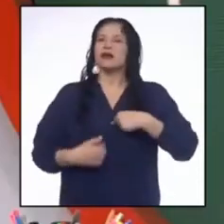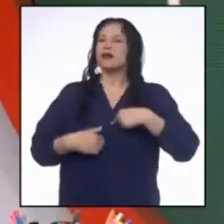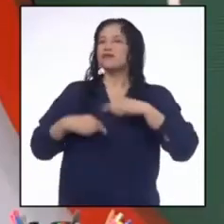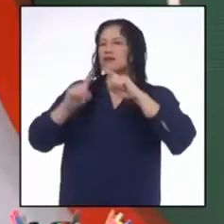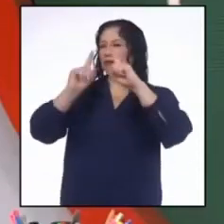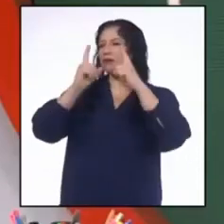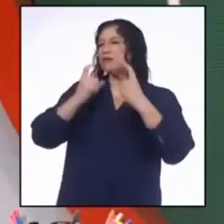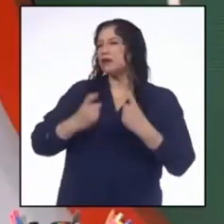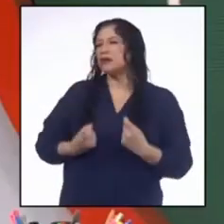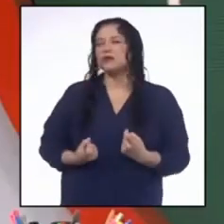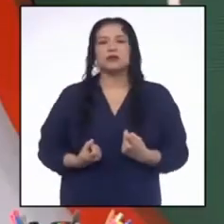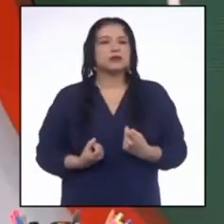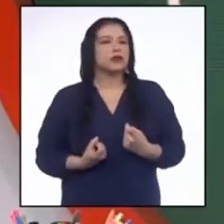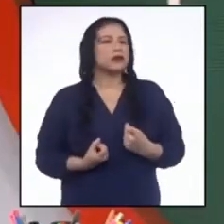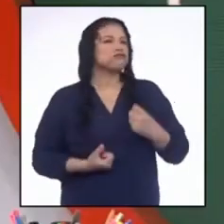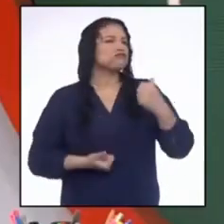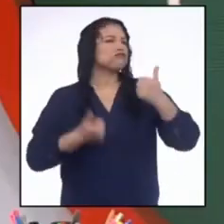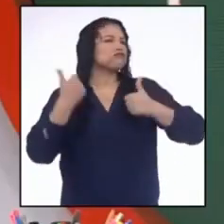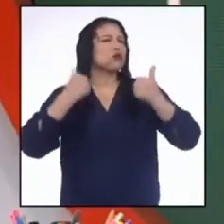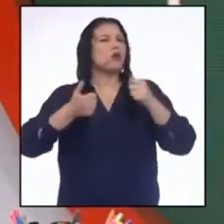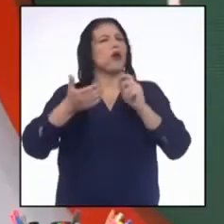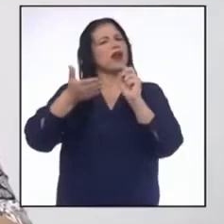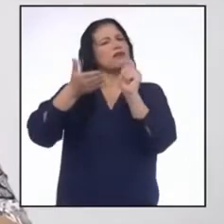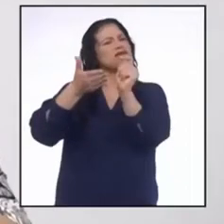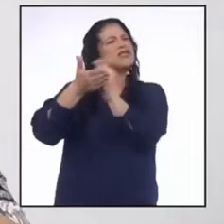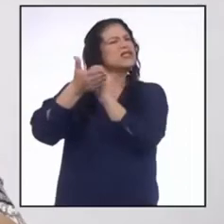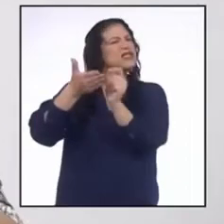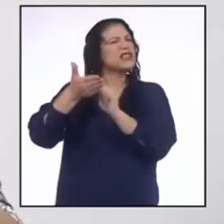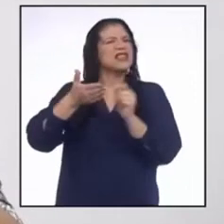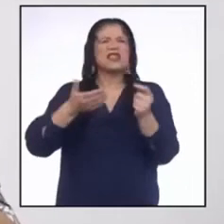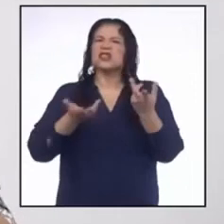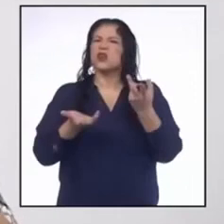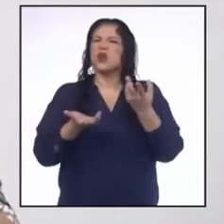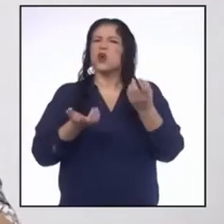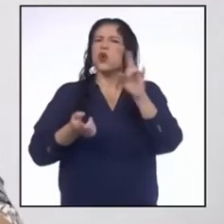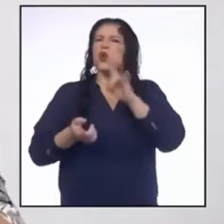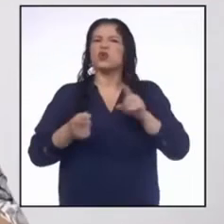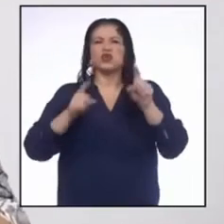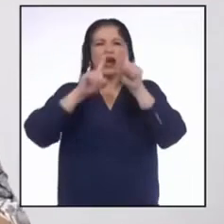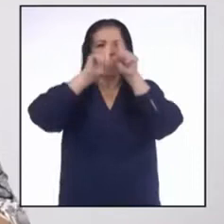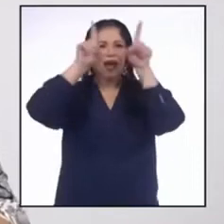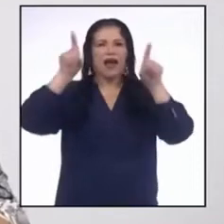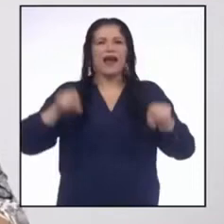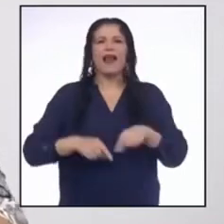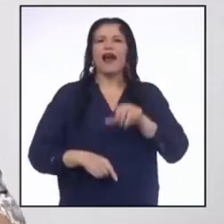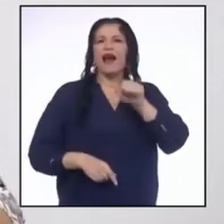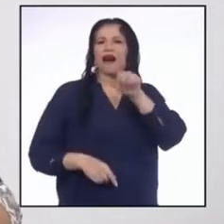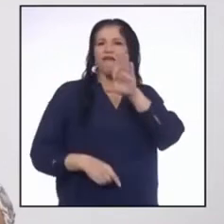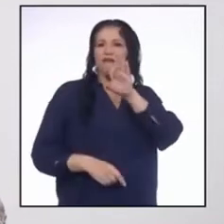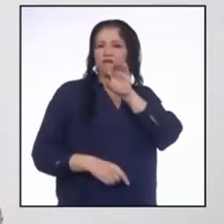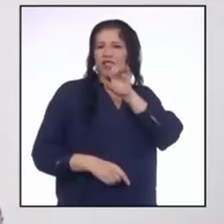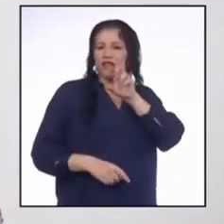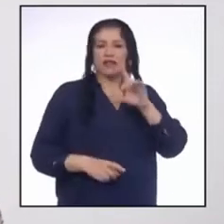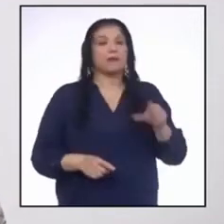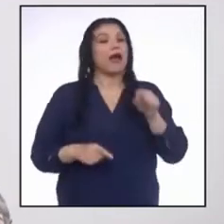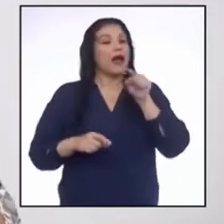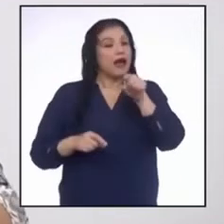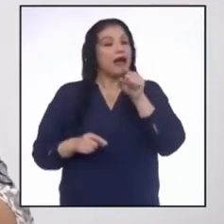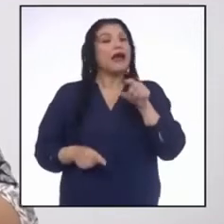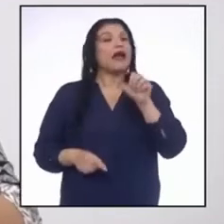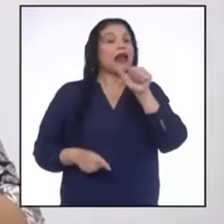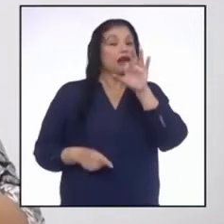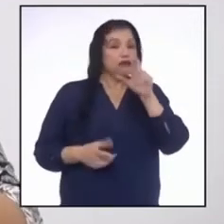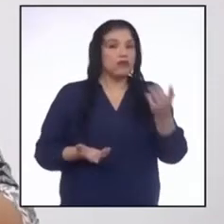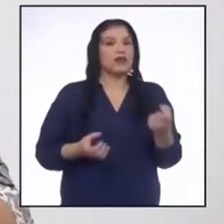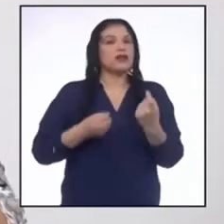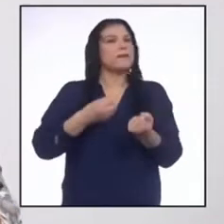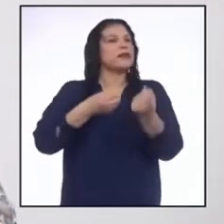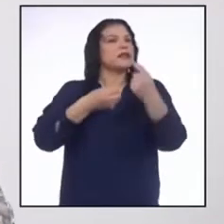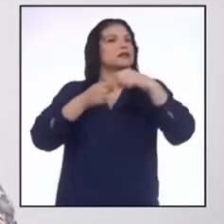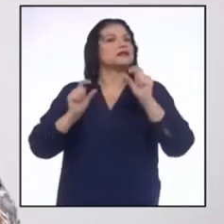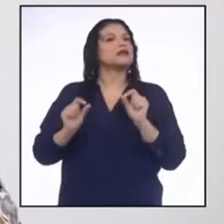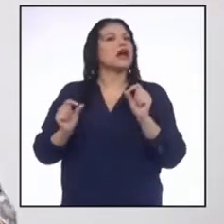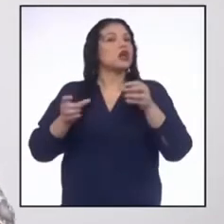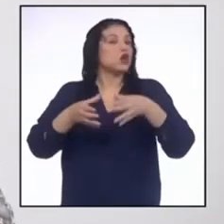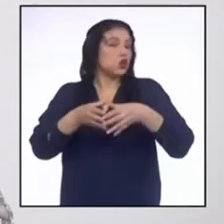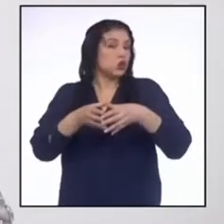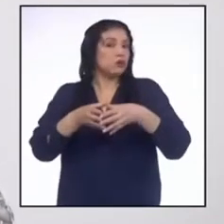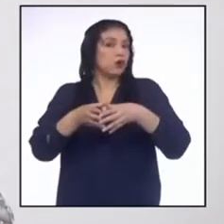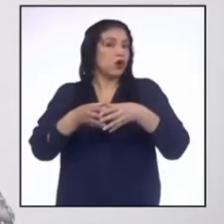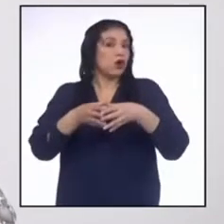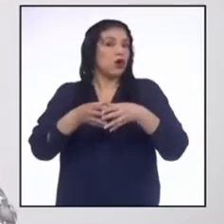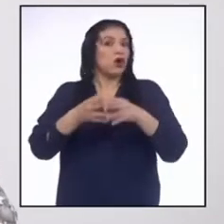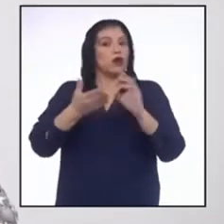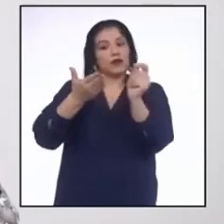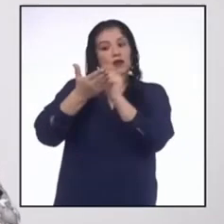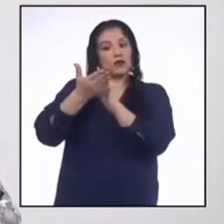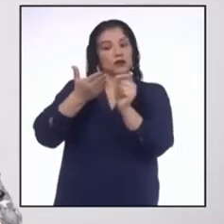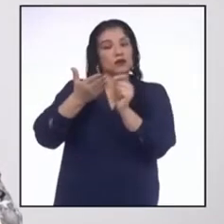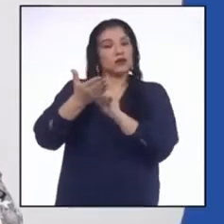tengo una pregunta. ¿Qué tipo de texto es el afiche? Buena pregunta, Junior. El afiche pertenece al grupo de